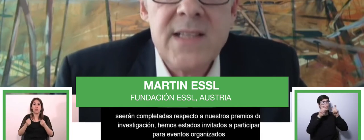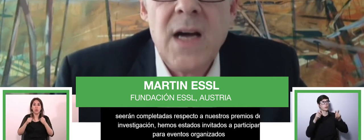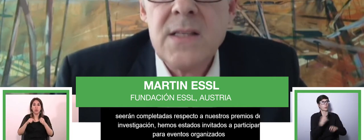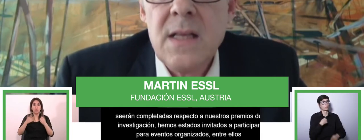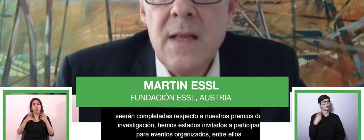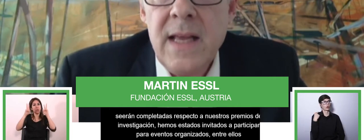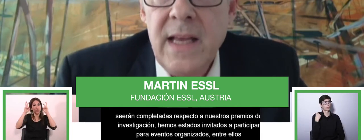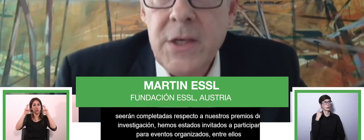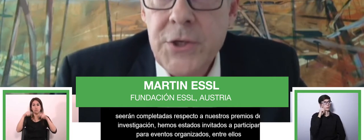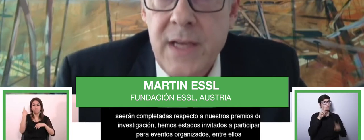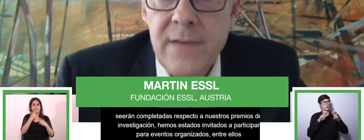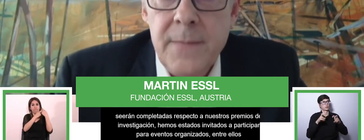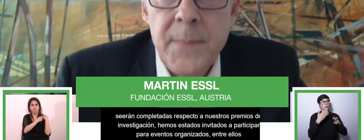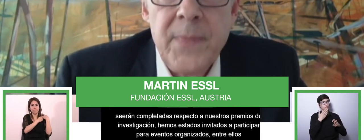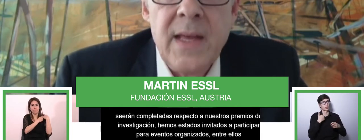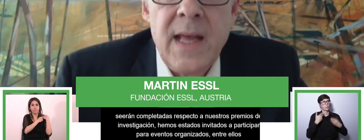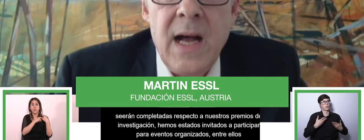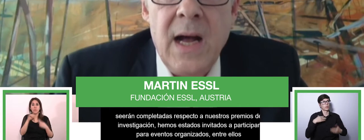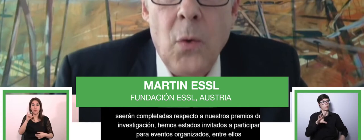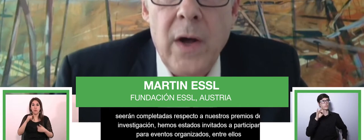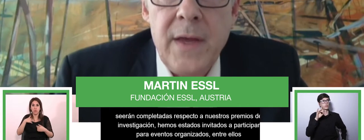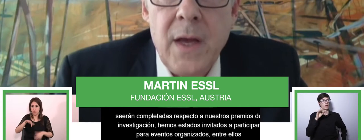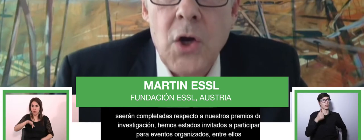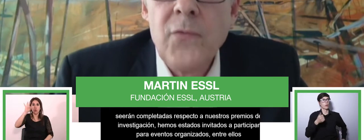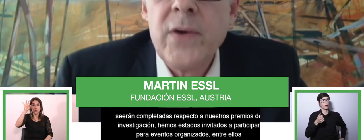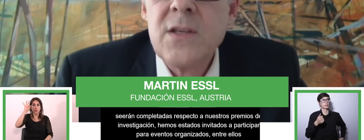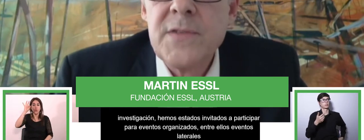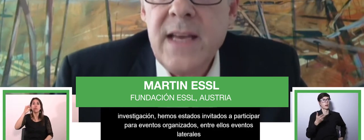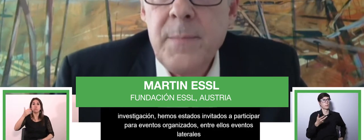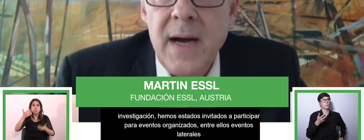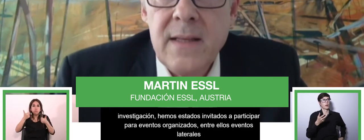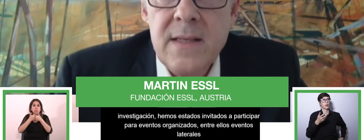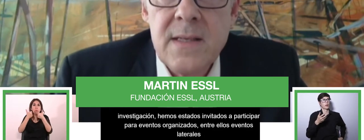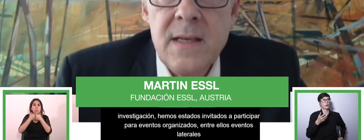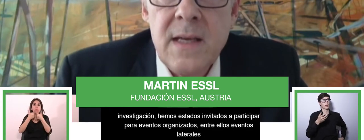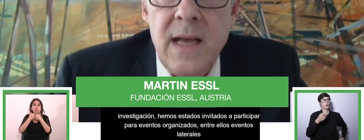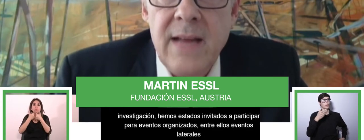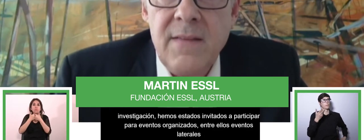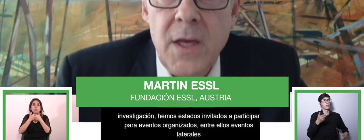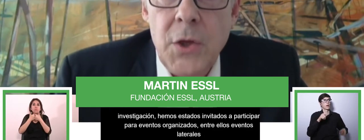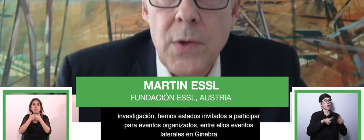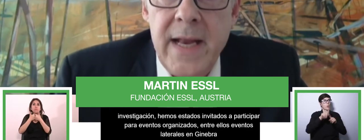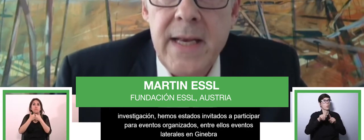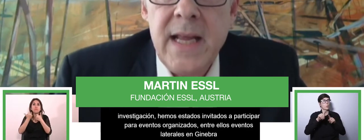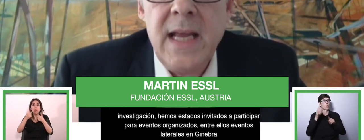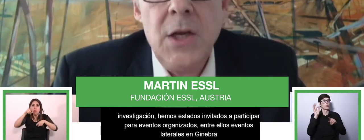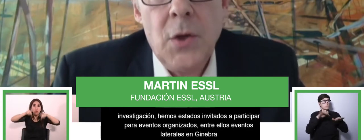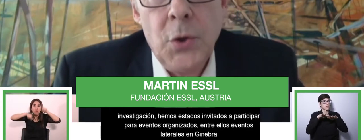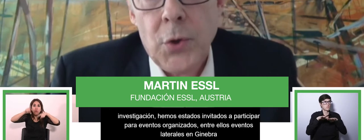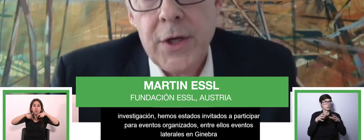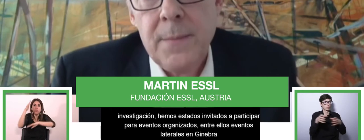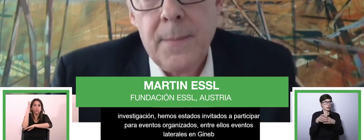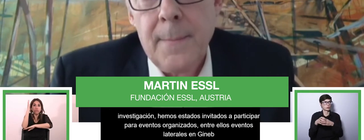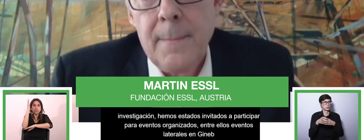laterales en Gineva, en las Naciones Unidas de Gineva, otras conferencias de partes